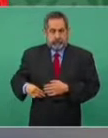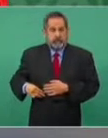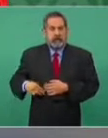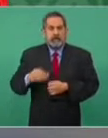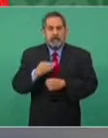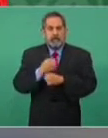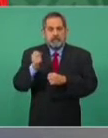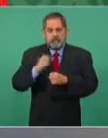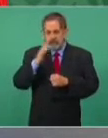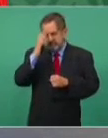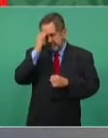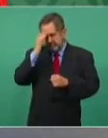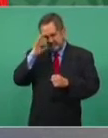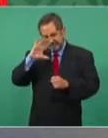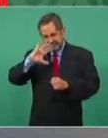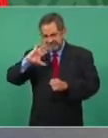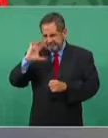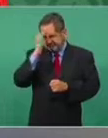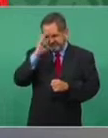fortuna de conocerlos todos.